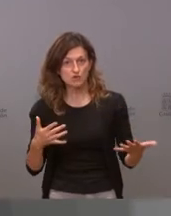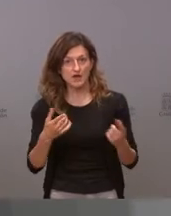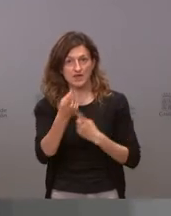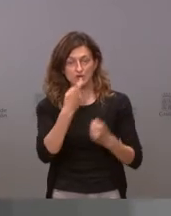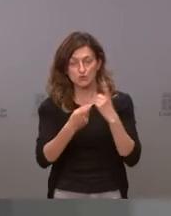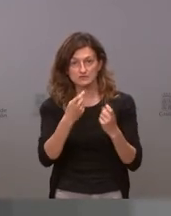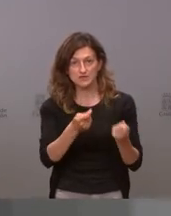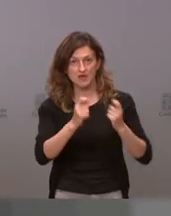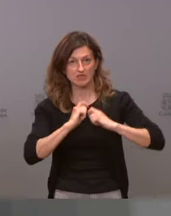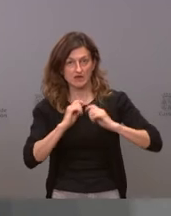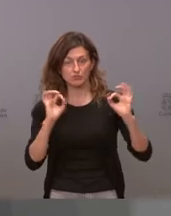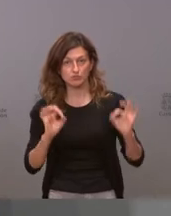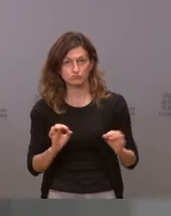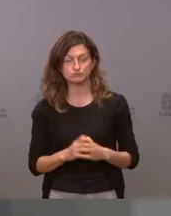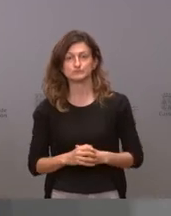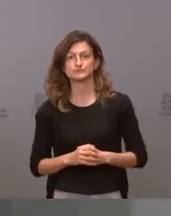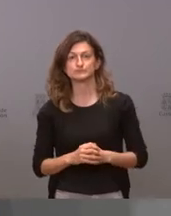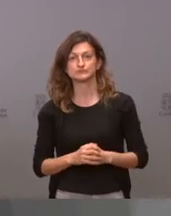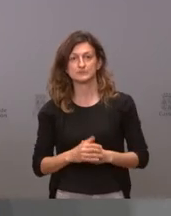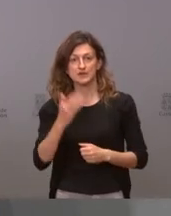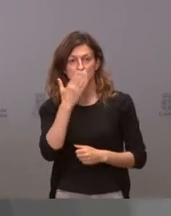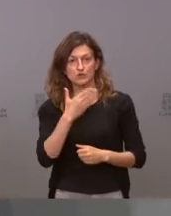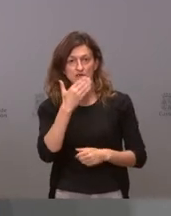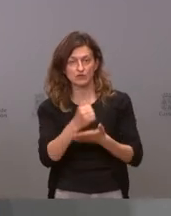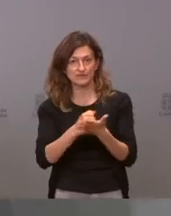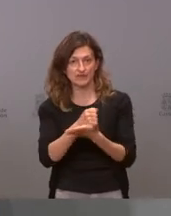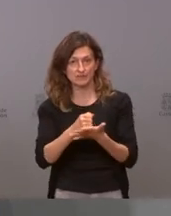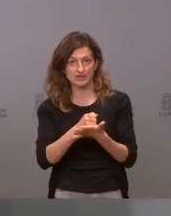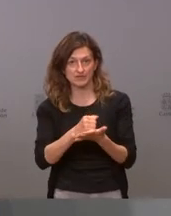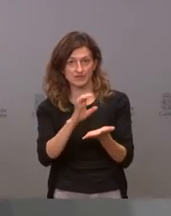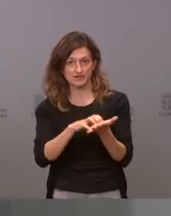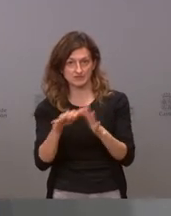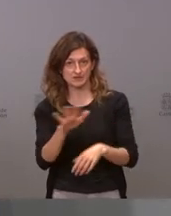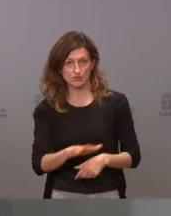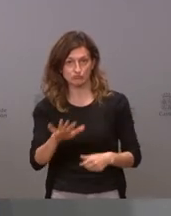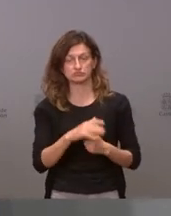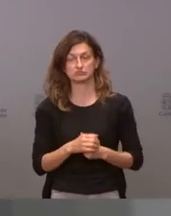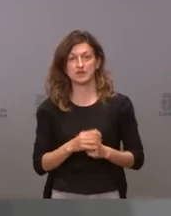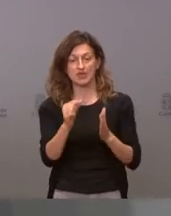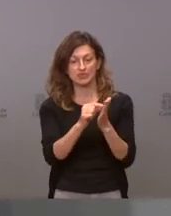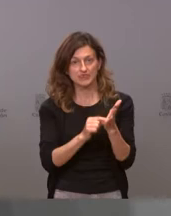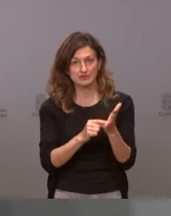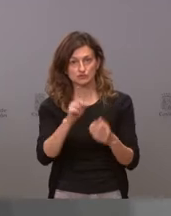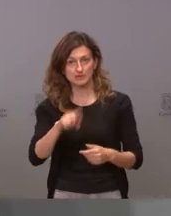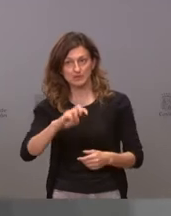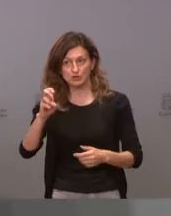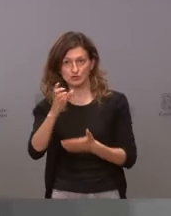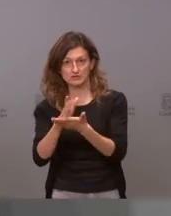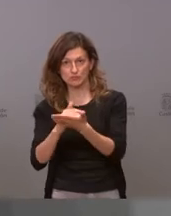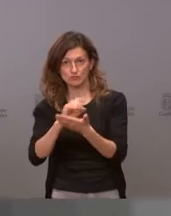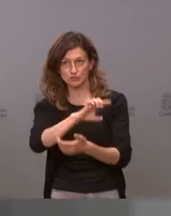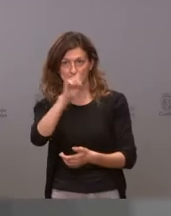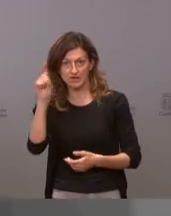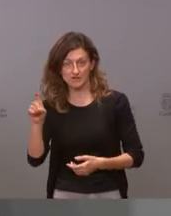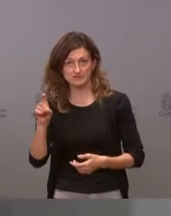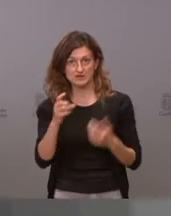proporcionado el colegio de farmacéuticos en la comunidad con los datos que hemos visto en otras comunidades más